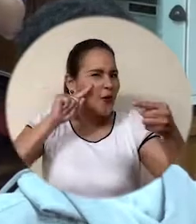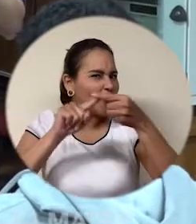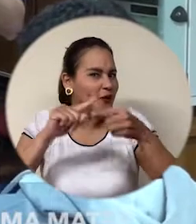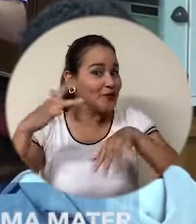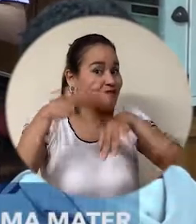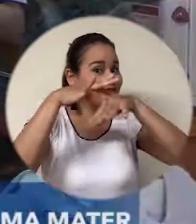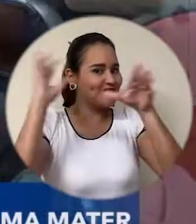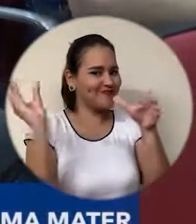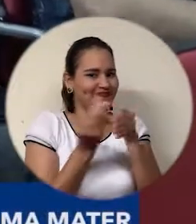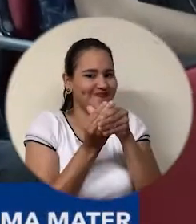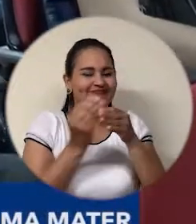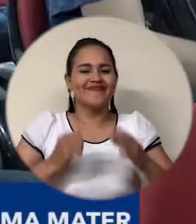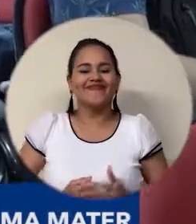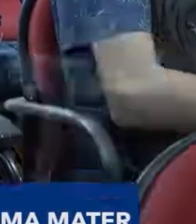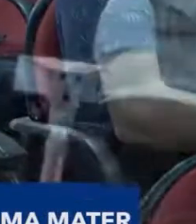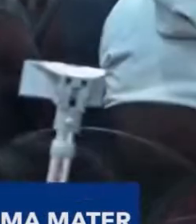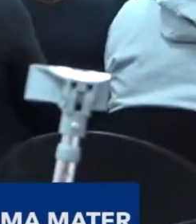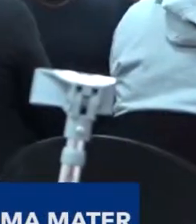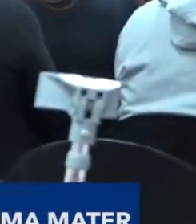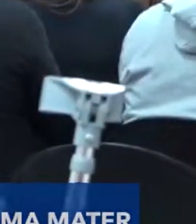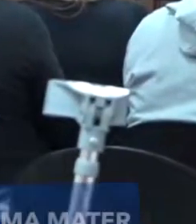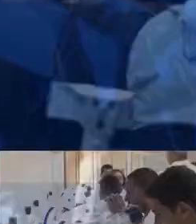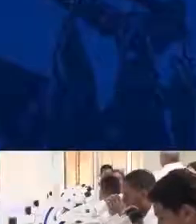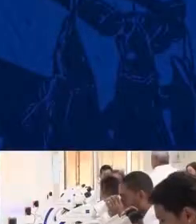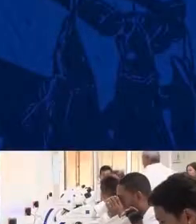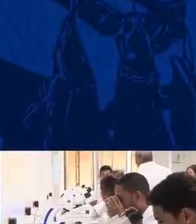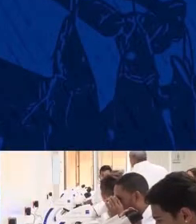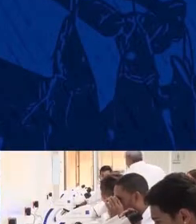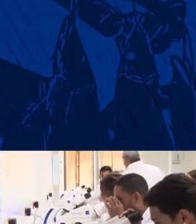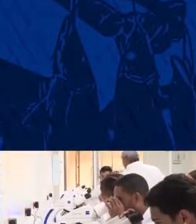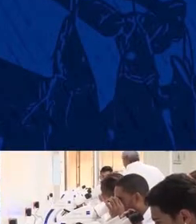Uni Magdalena promueve la inclusión en la Alma Mater.